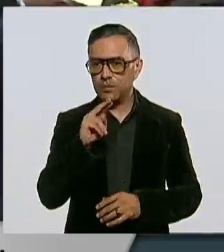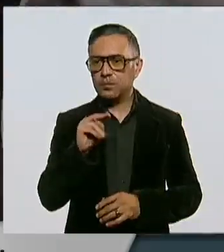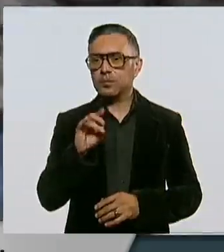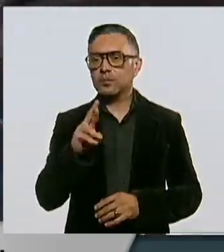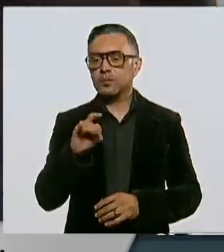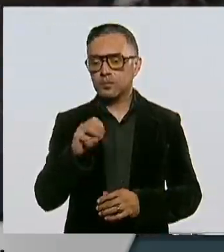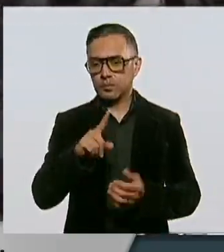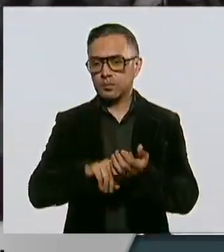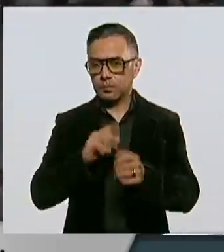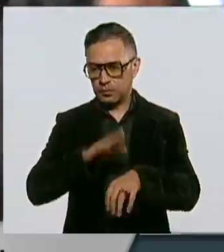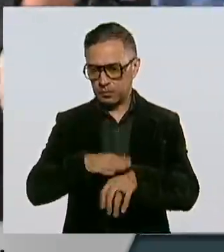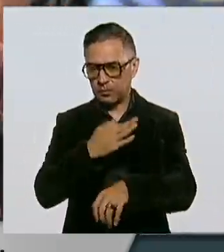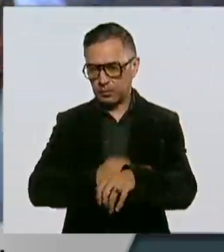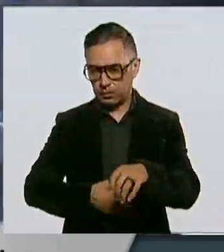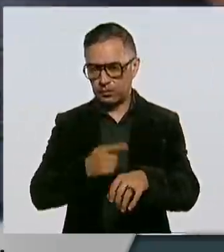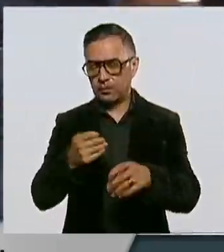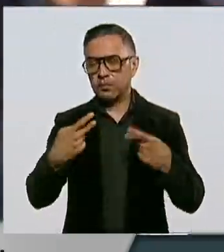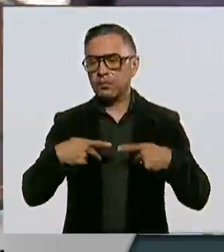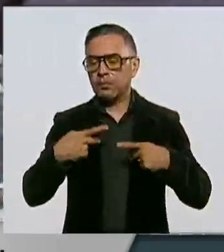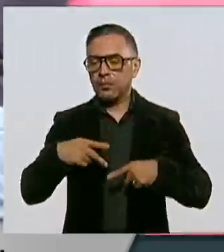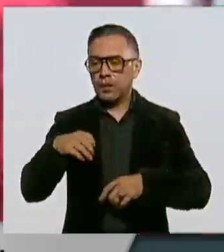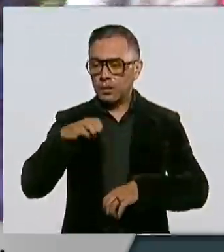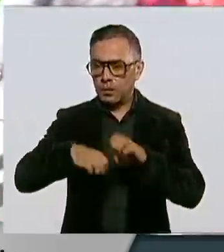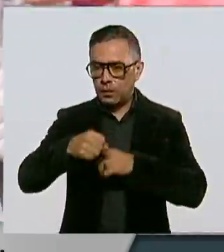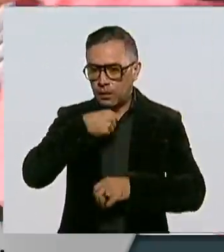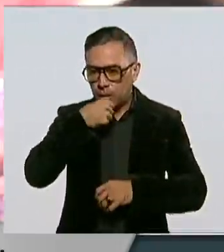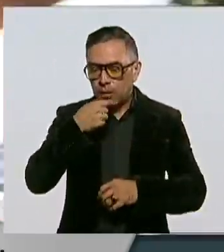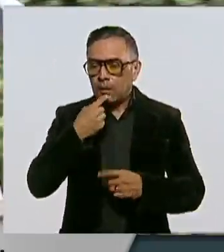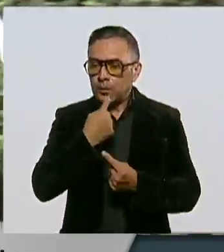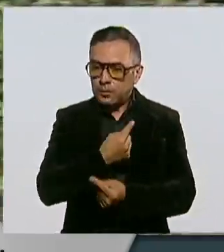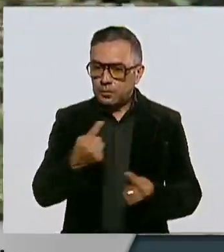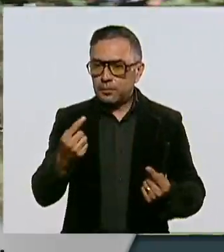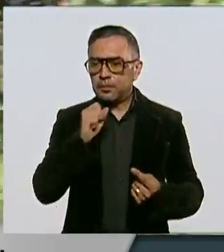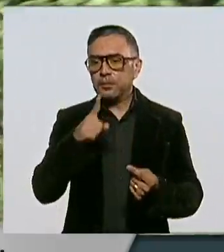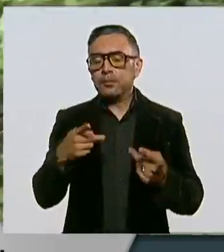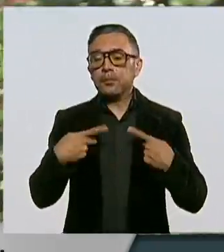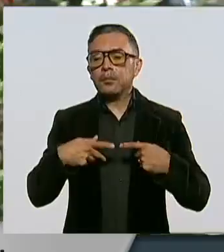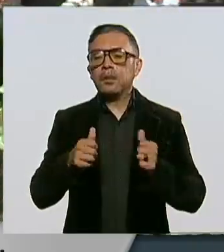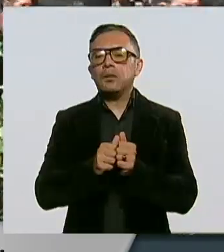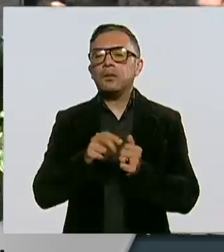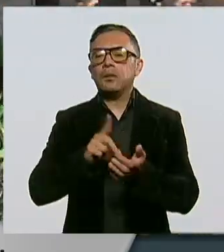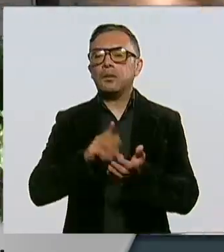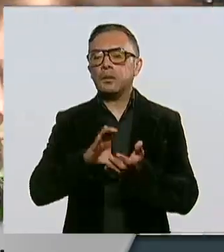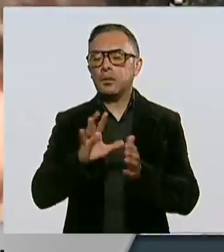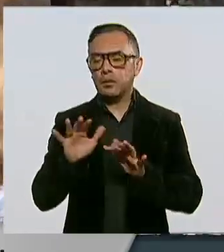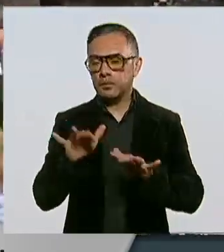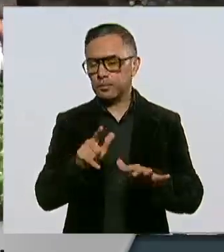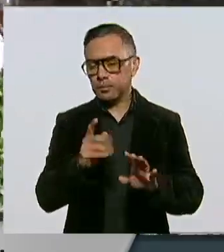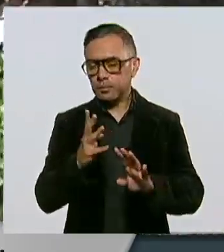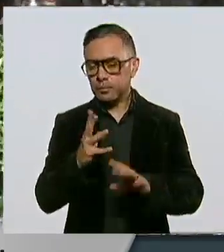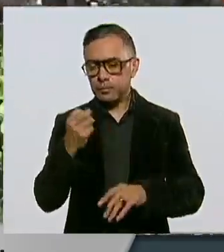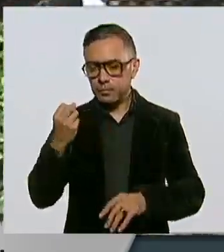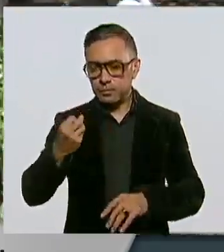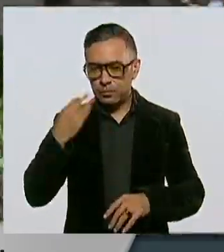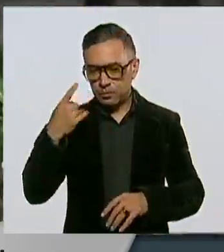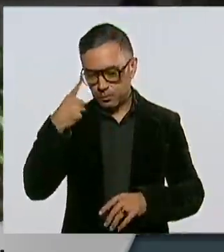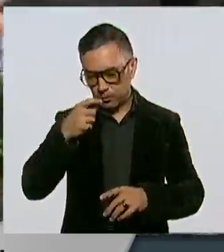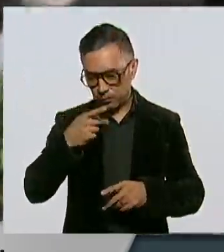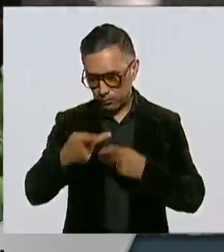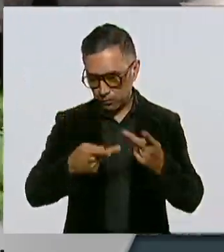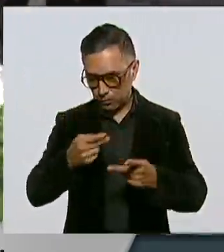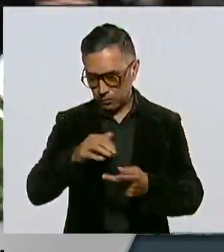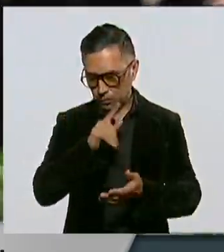negoció para que personas de la tercera edad, niños y personas con discapacidad que se encontraban en los foros de consulta de la Ley de Educación